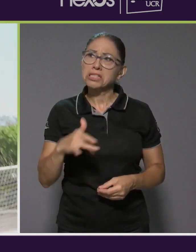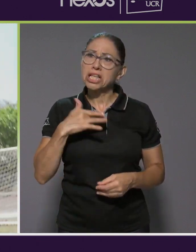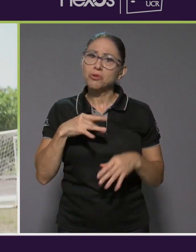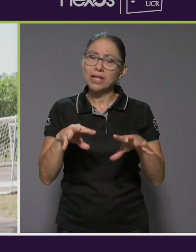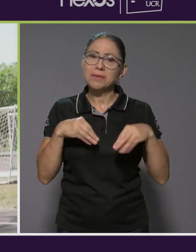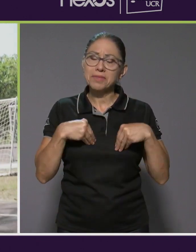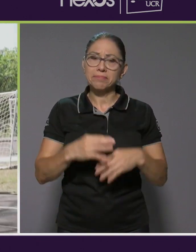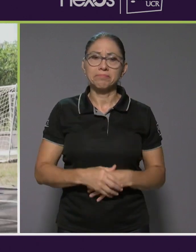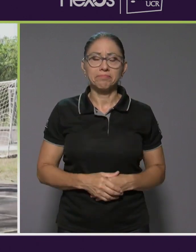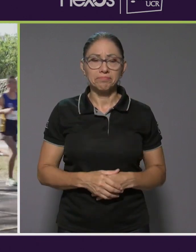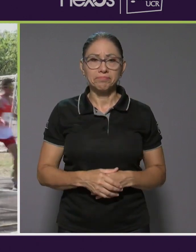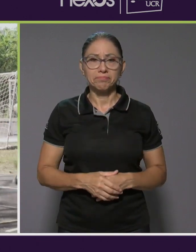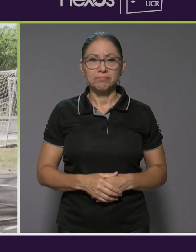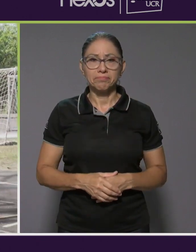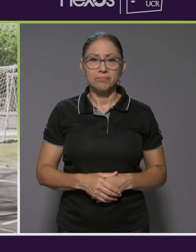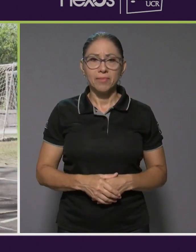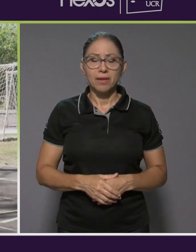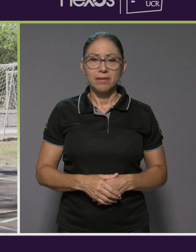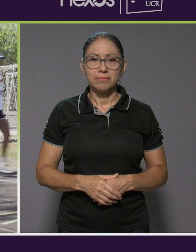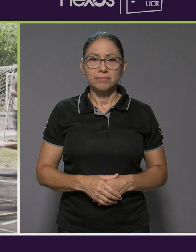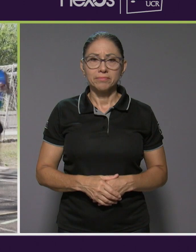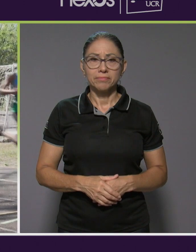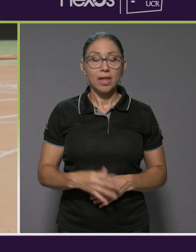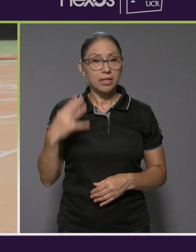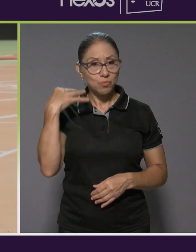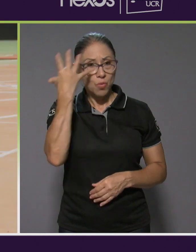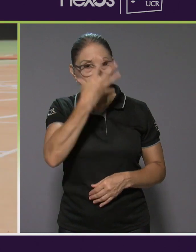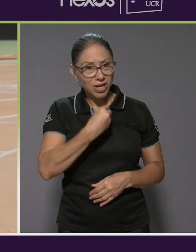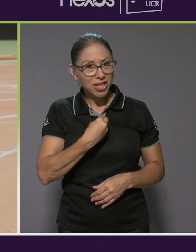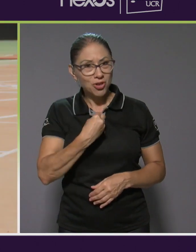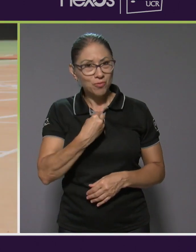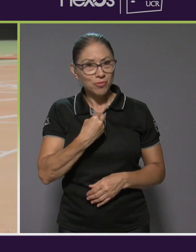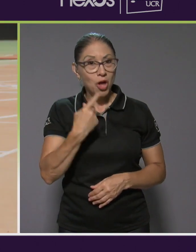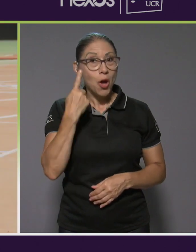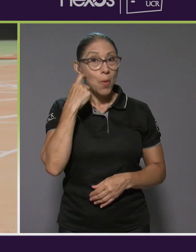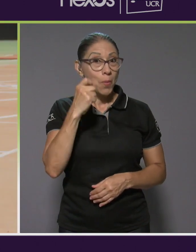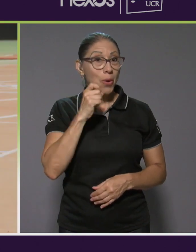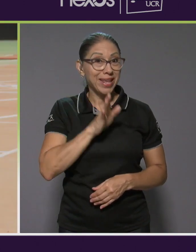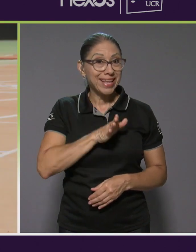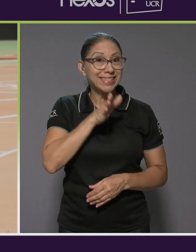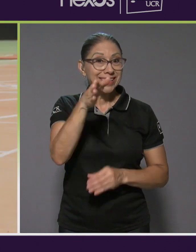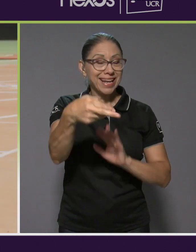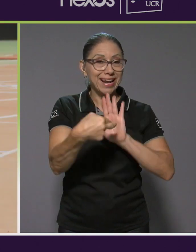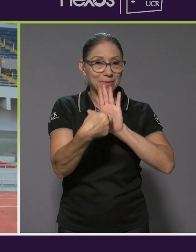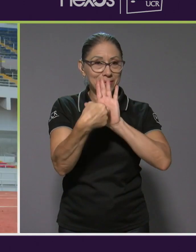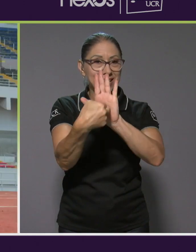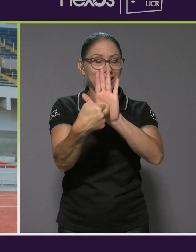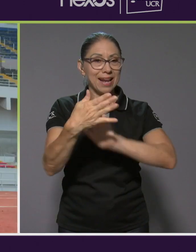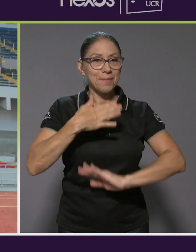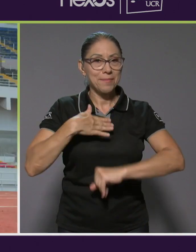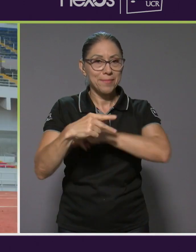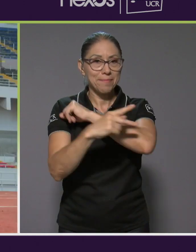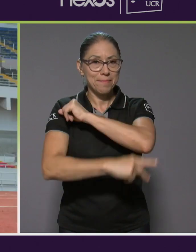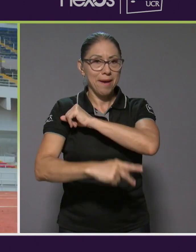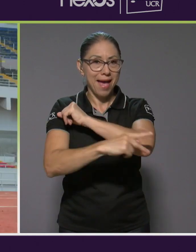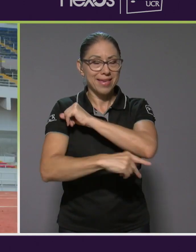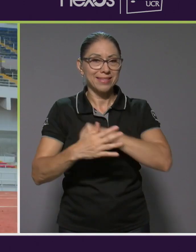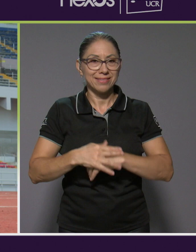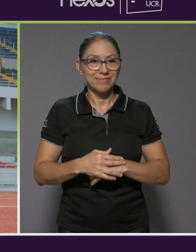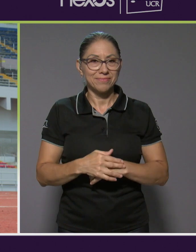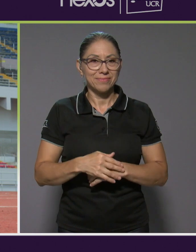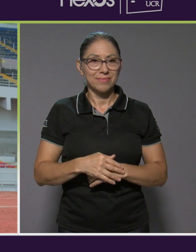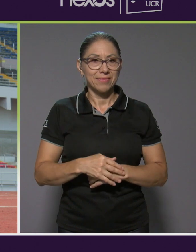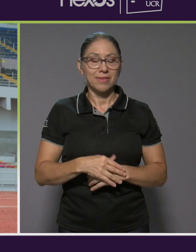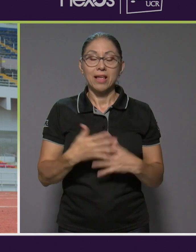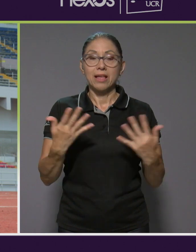Es muy bonito porque soy ir a representar mi país. Primero que todo